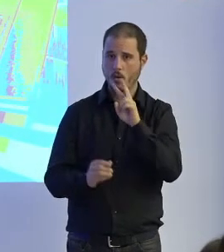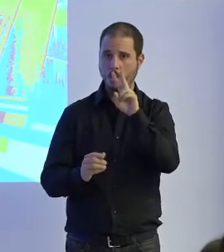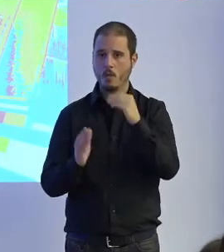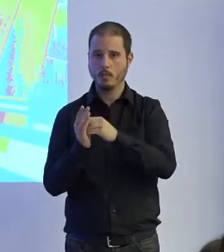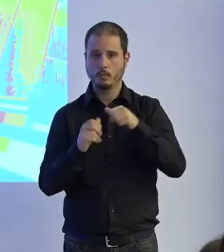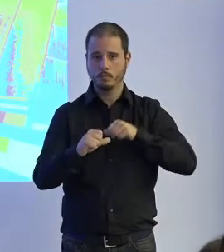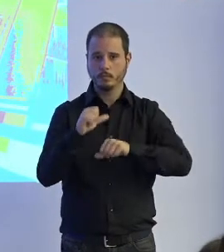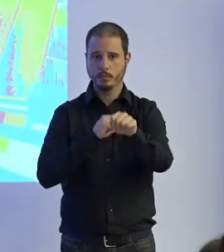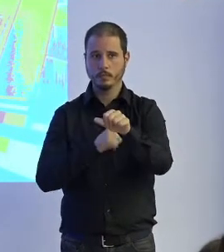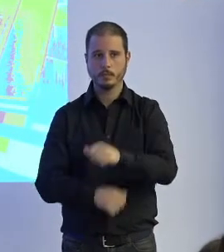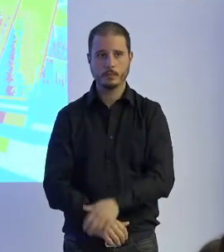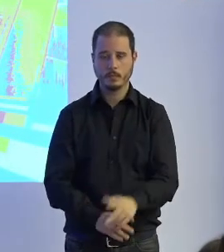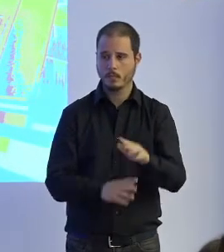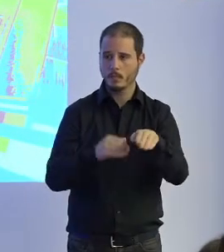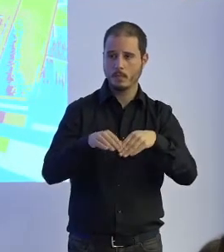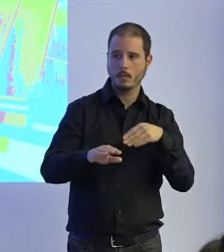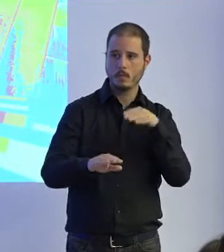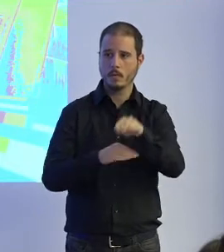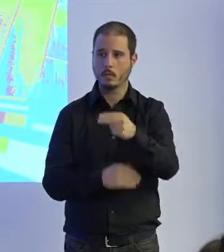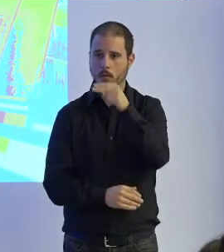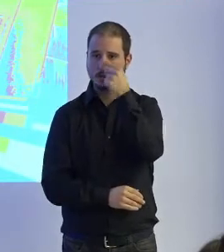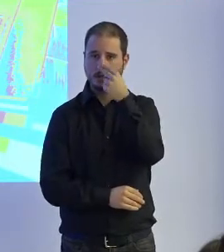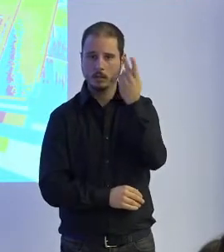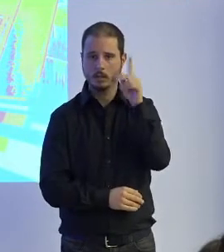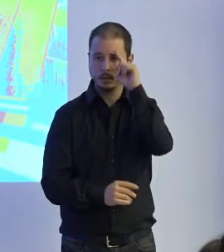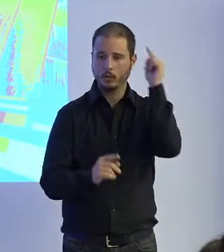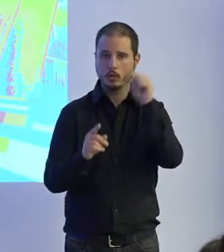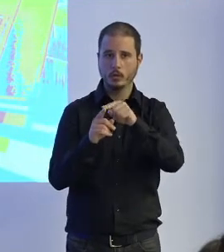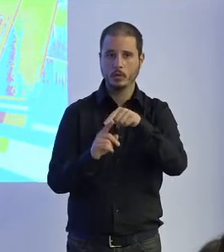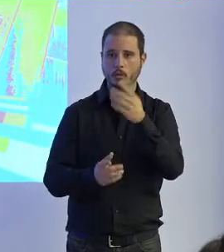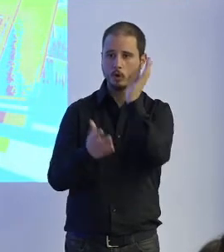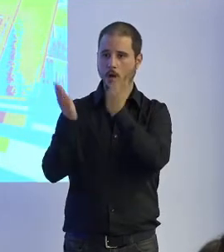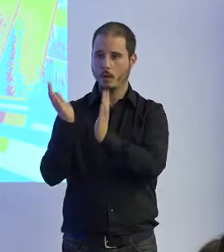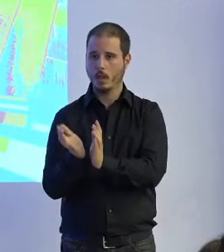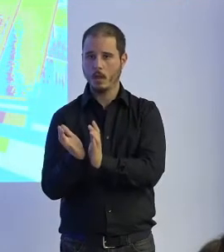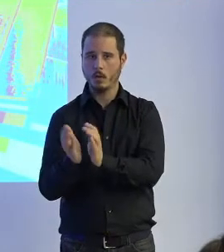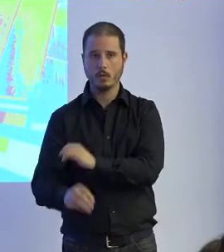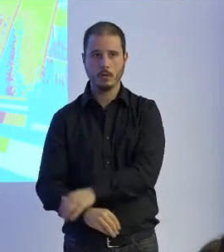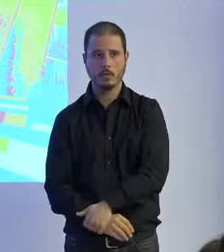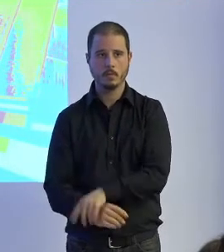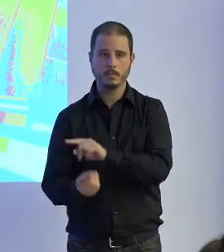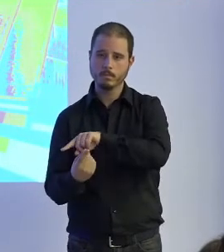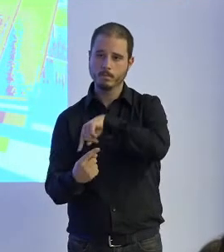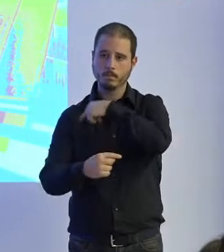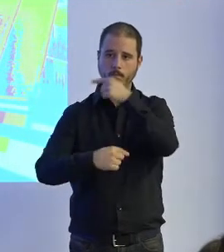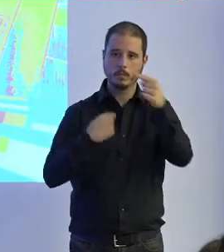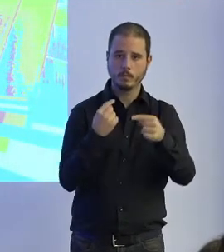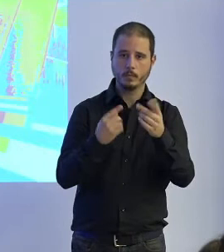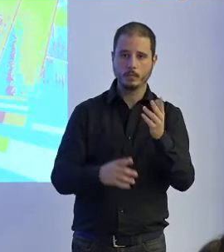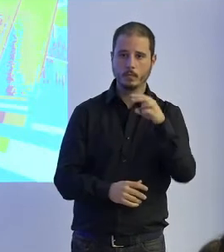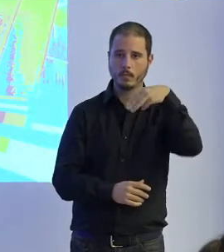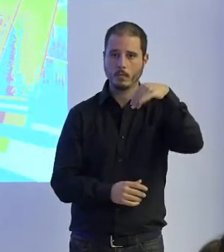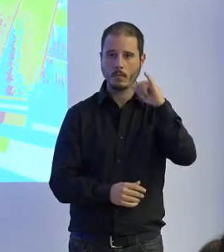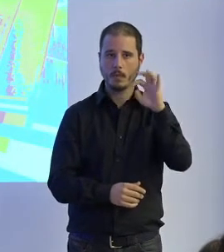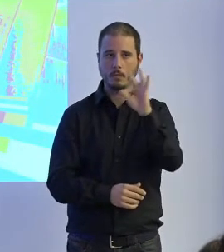entonces esto fue un paso muy interesante para la rehabilitación pero luego en el MIT el profesor